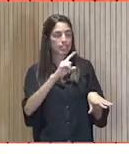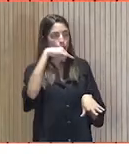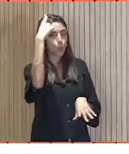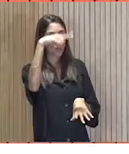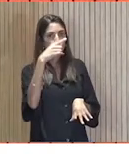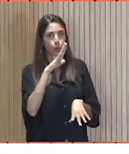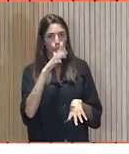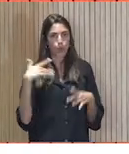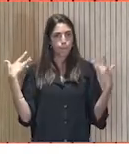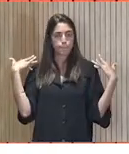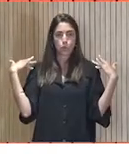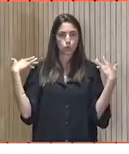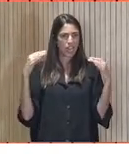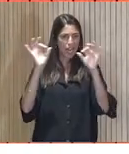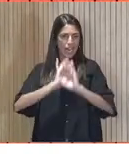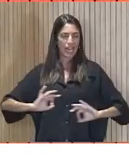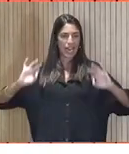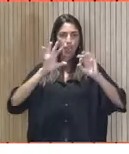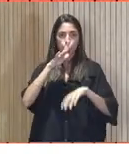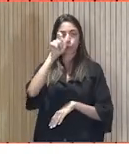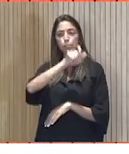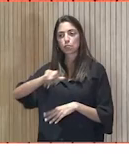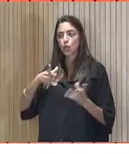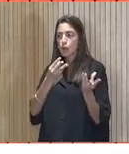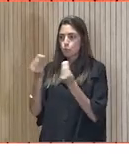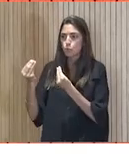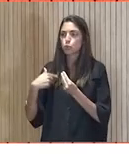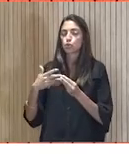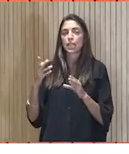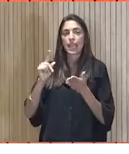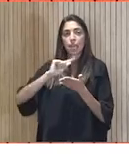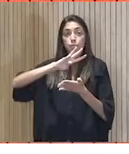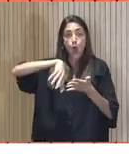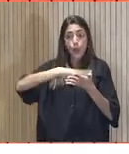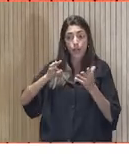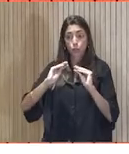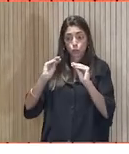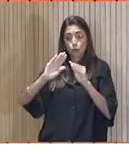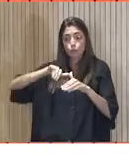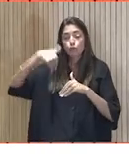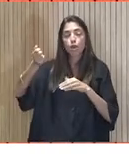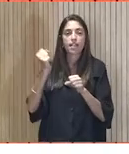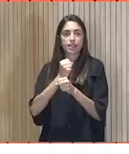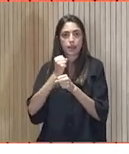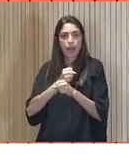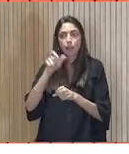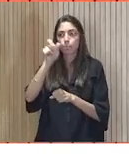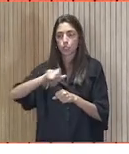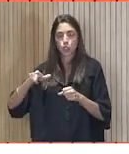digo que de postureo nada. Aquí hay mucha gente que trabaja fuera del horario de oficina, en sus ratos libres, hay muchísima gente entregada.